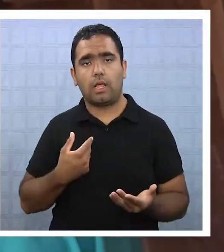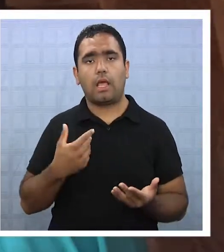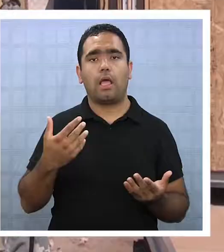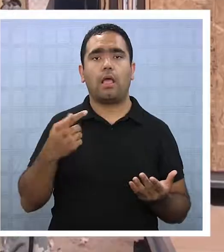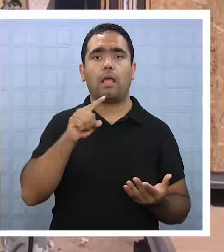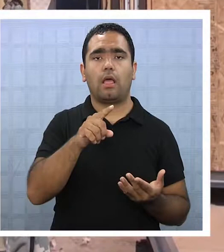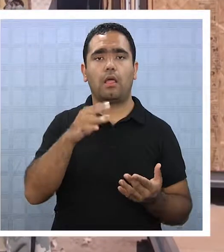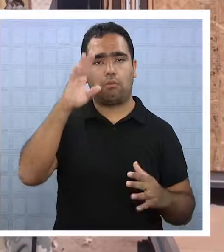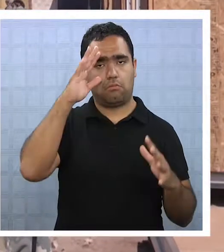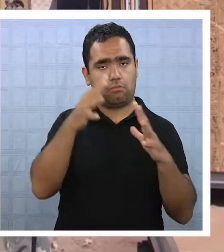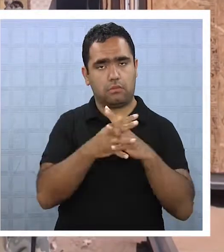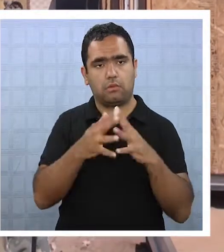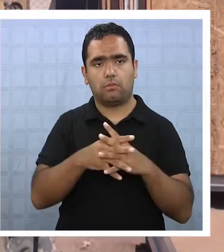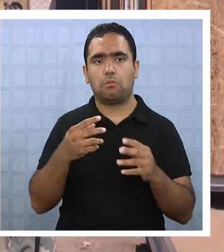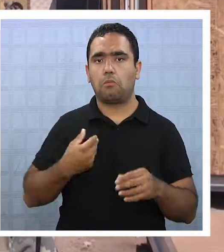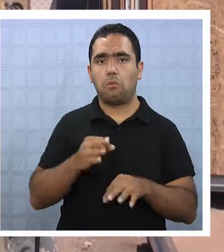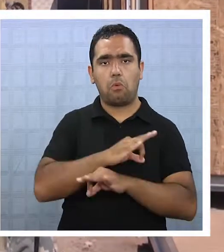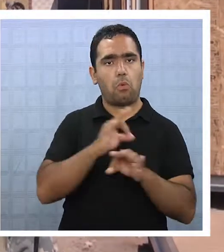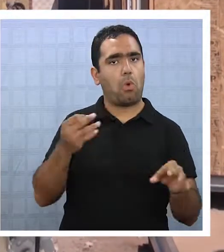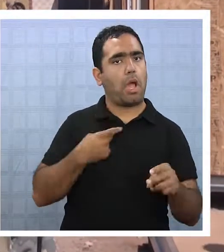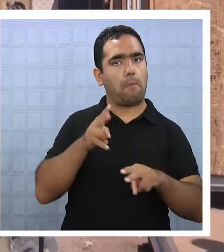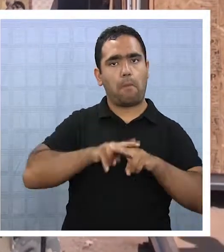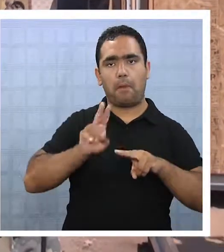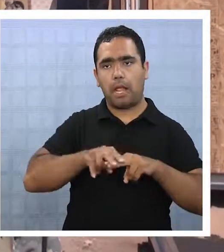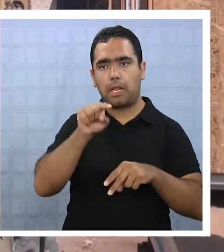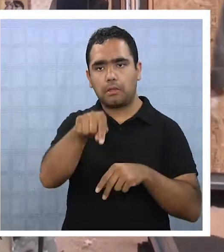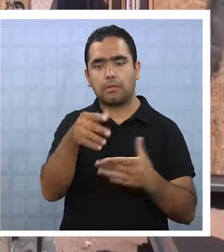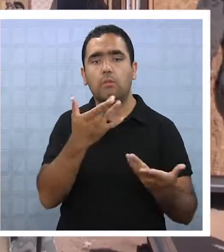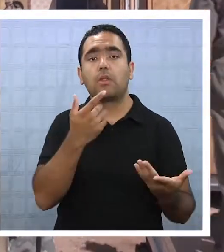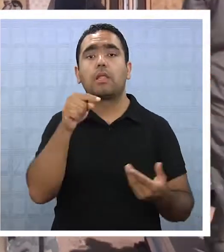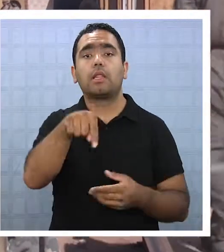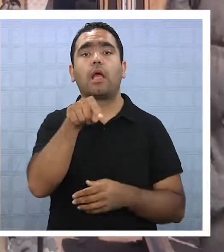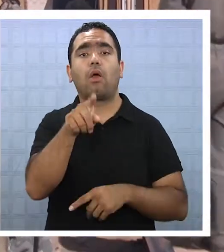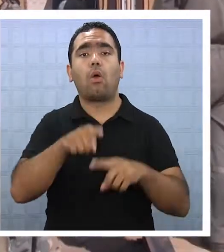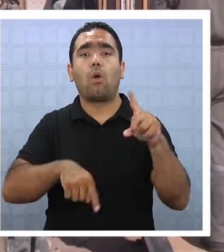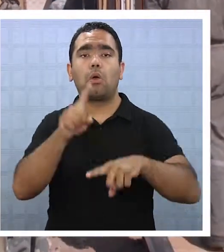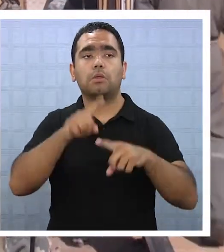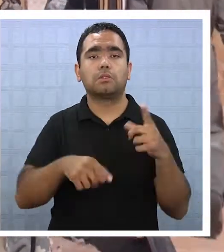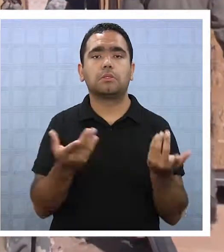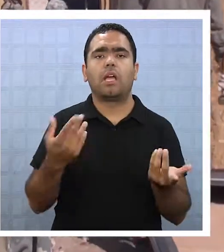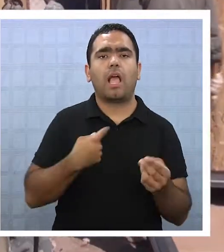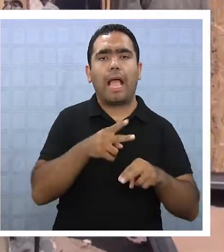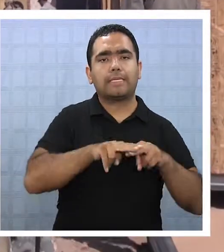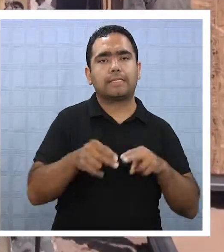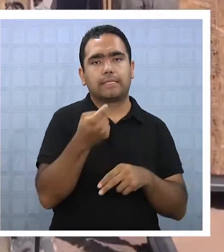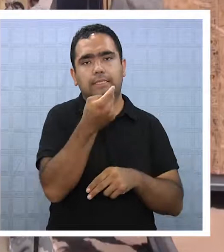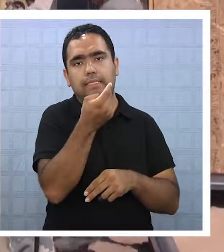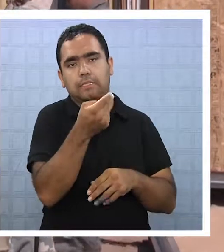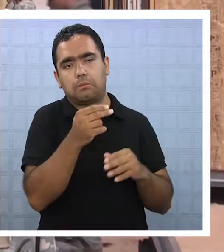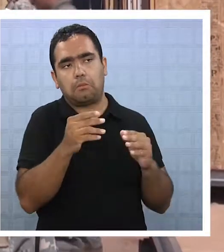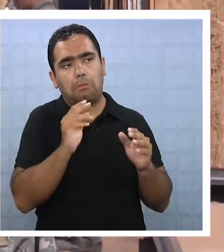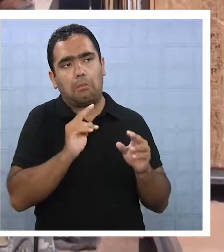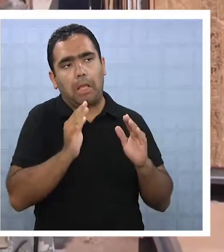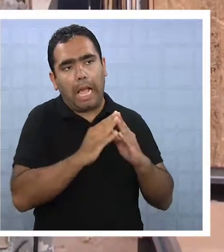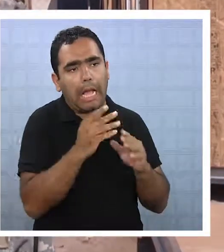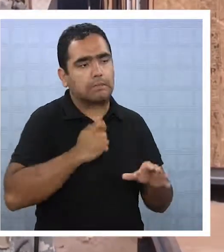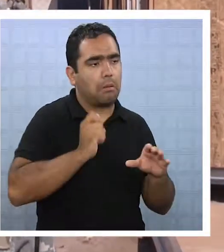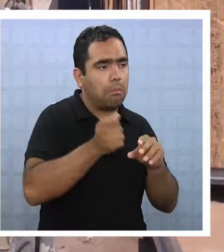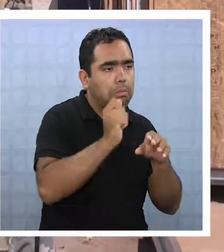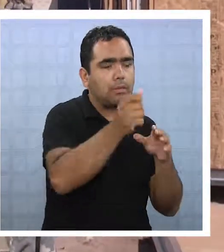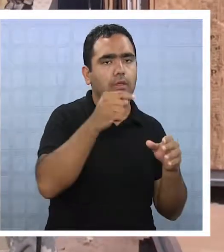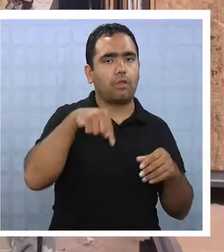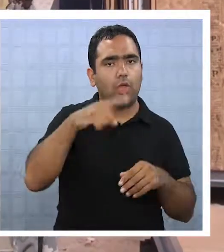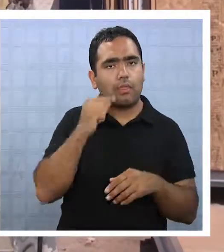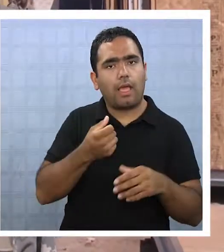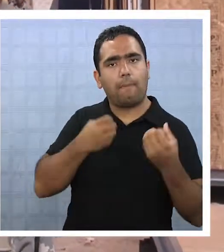funcionarios de la Fuerza Aérea, no nos preparan para este tipo de cosas, porque son cosas que uno de repente lo hace en la casa, pero hoy en día